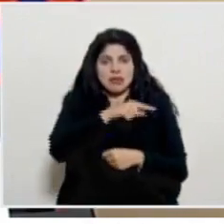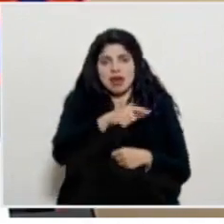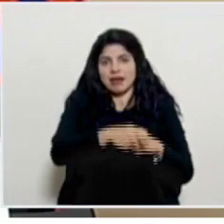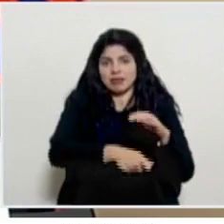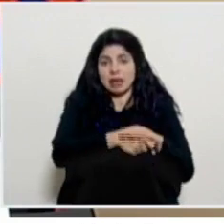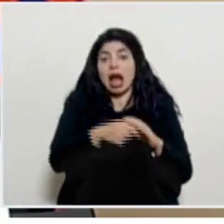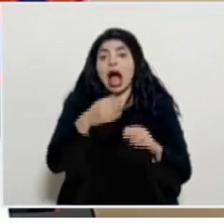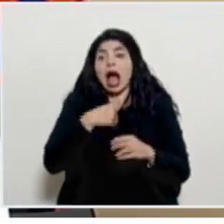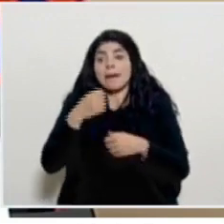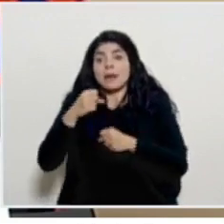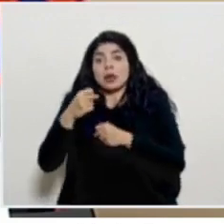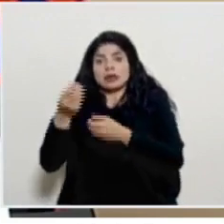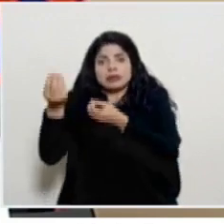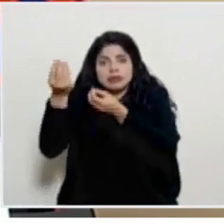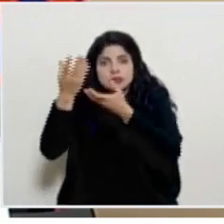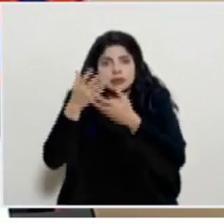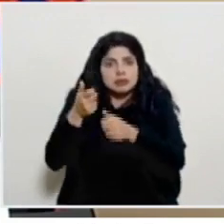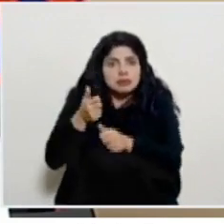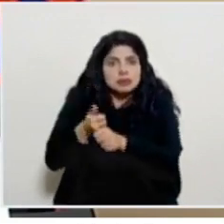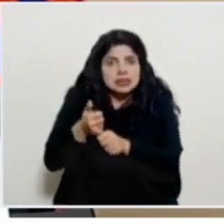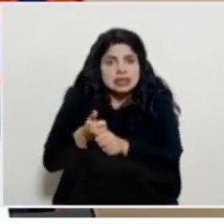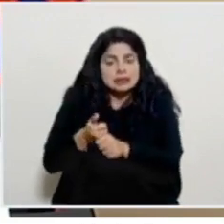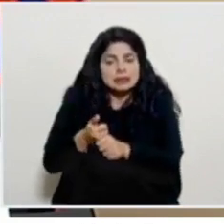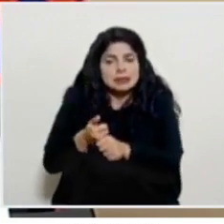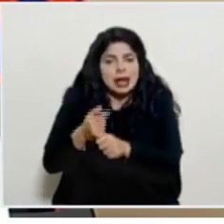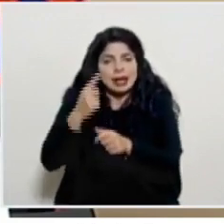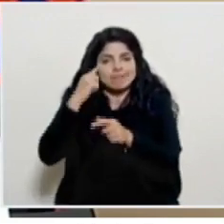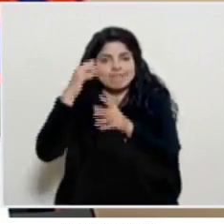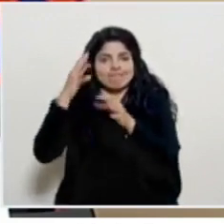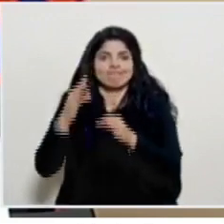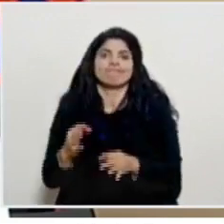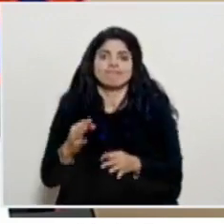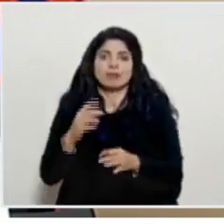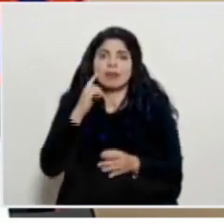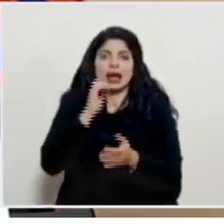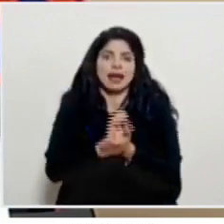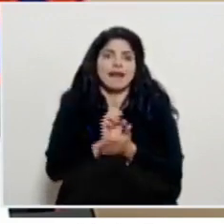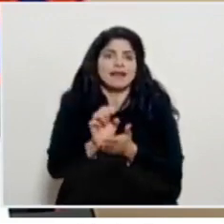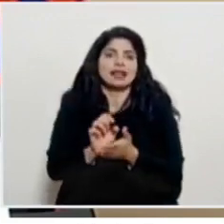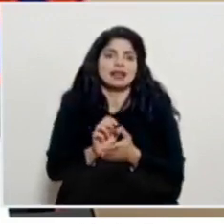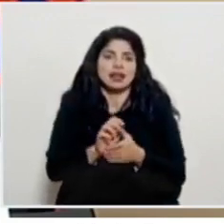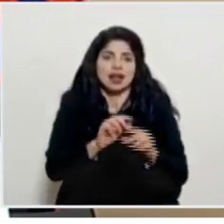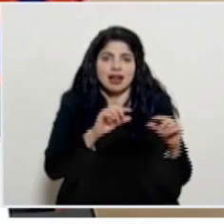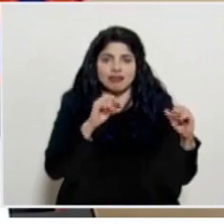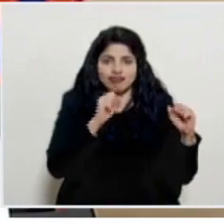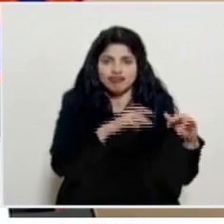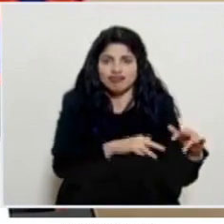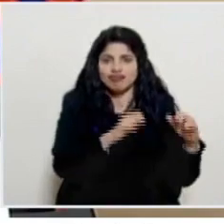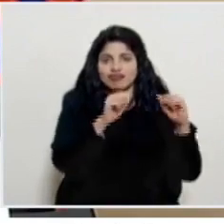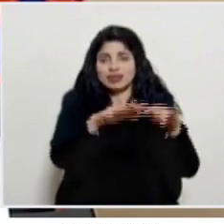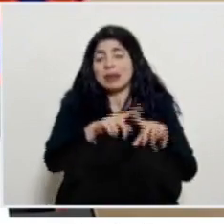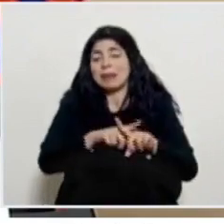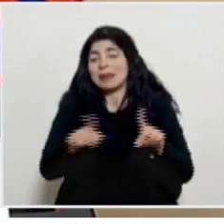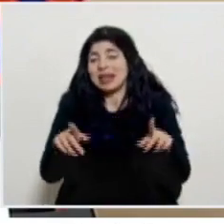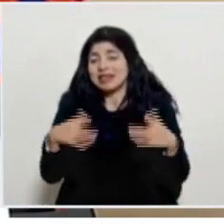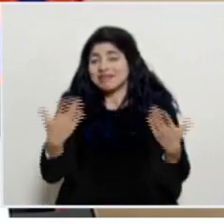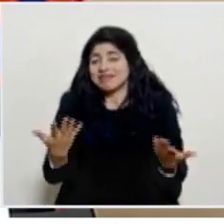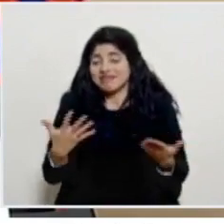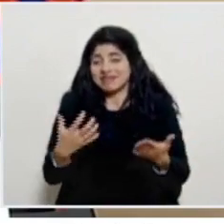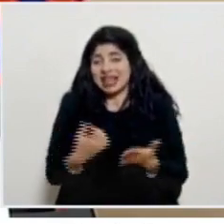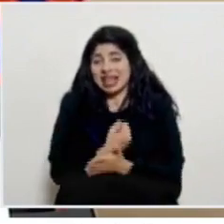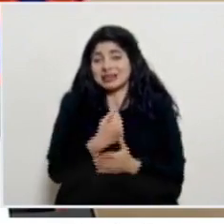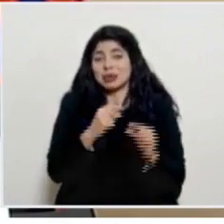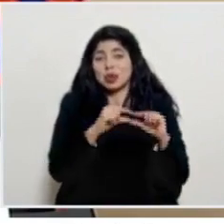reportes de gobiernos locales donde ellos han tomado decisiones para evitar este tipo de aglomeraciones pero lastimosamente